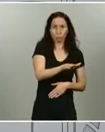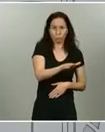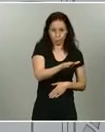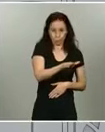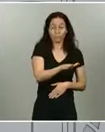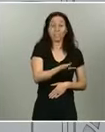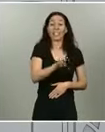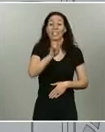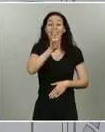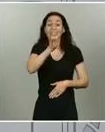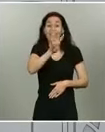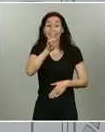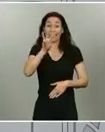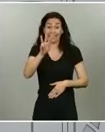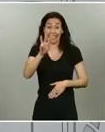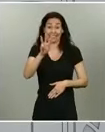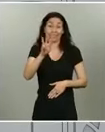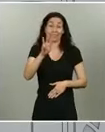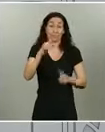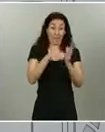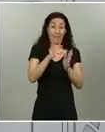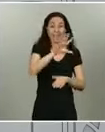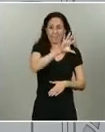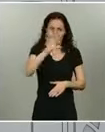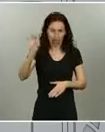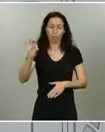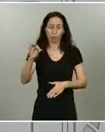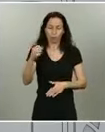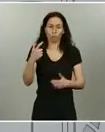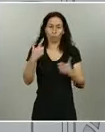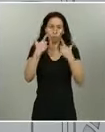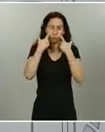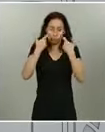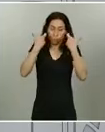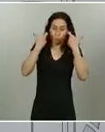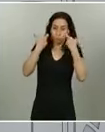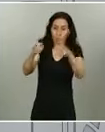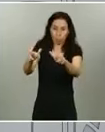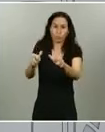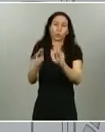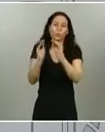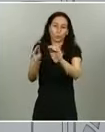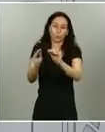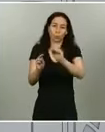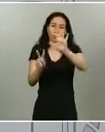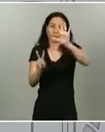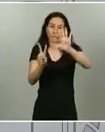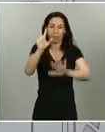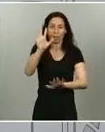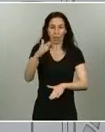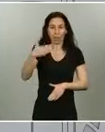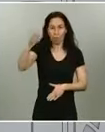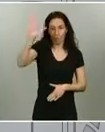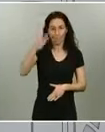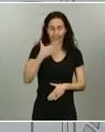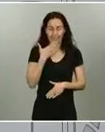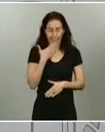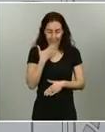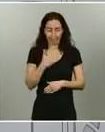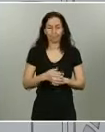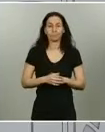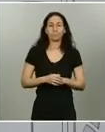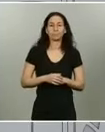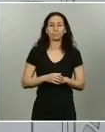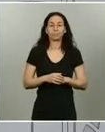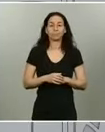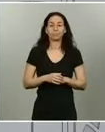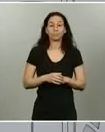centrado en este grupo de edad, en mayores de 74 años. Sabemos que el coronavirus, al menos